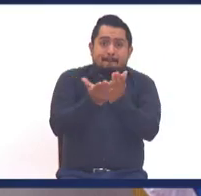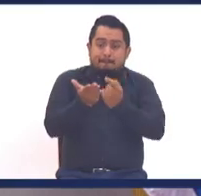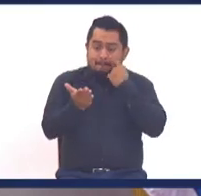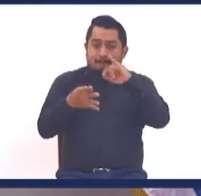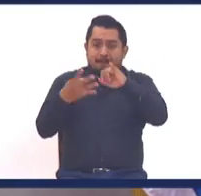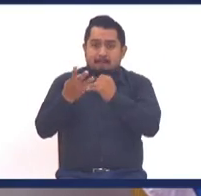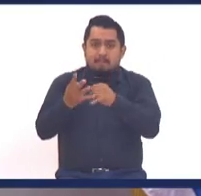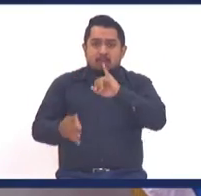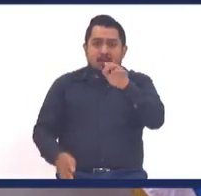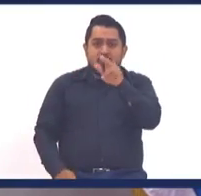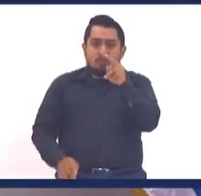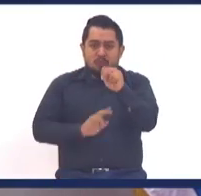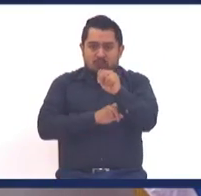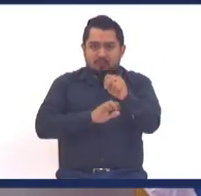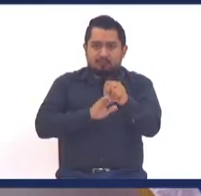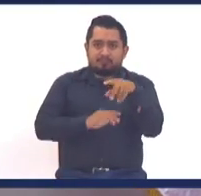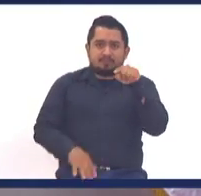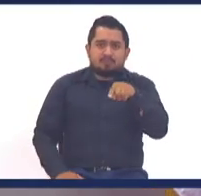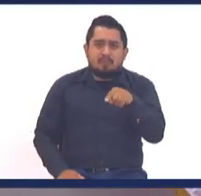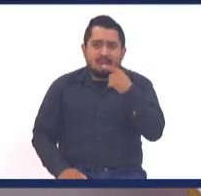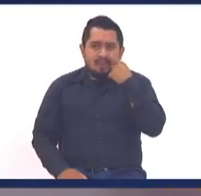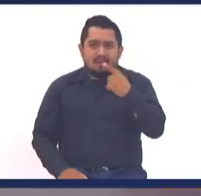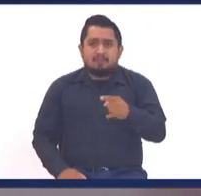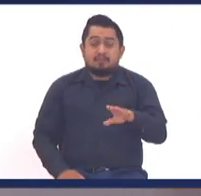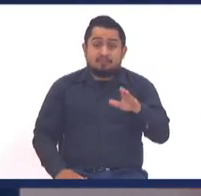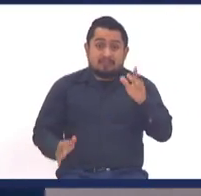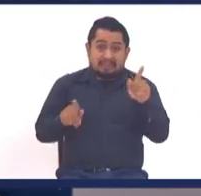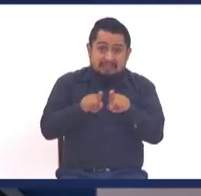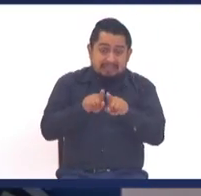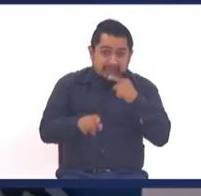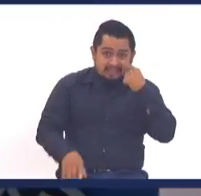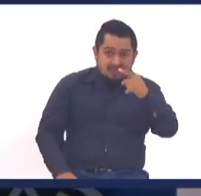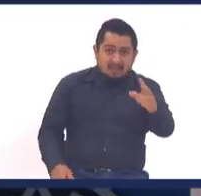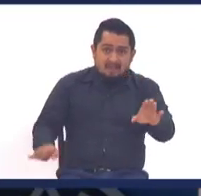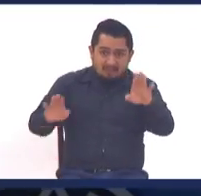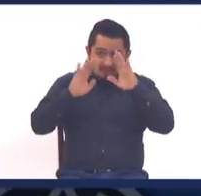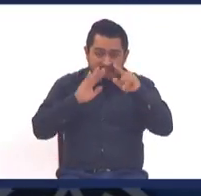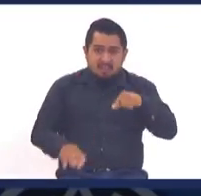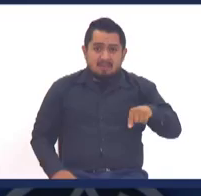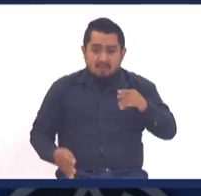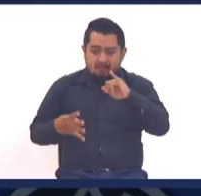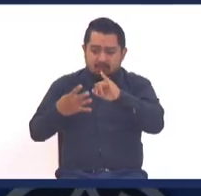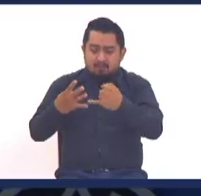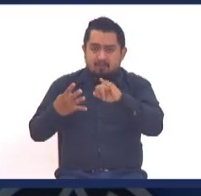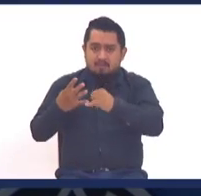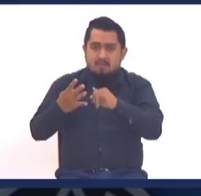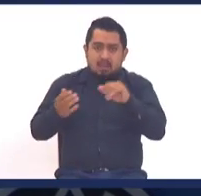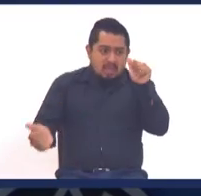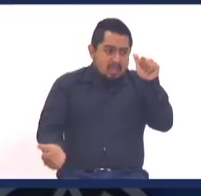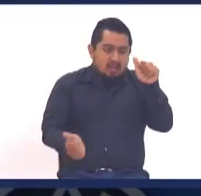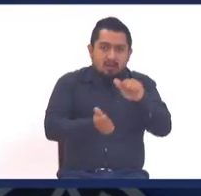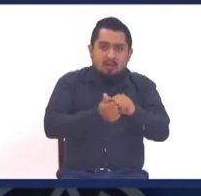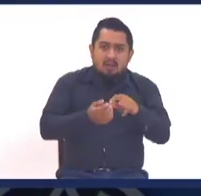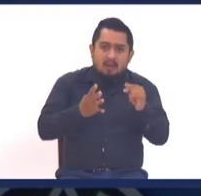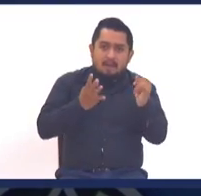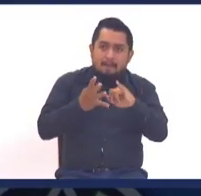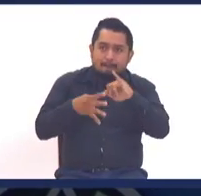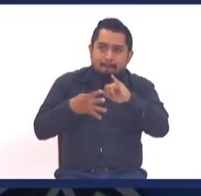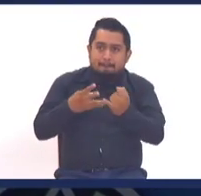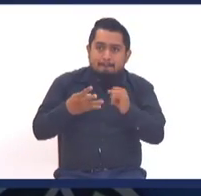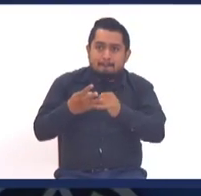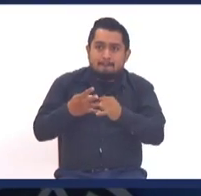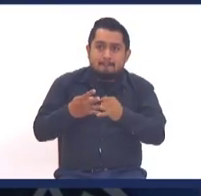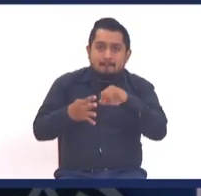Evangelio de Juan. Diga conmigo Evangelio de Juan. Amigos y hermanos, el Evangelio de Juan es el principal que se recomienda la